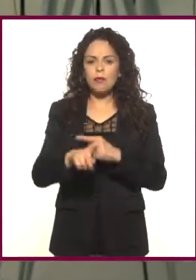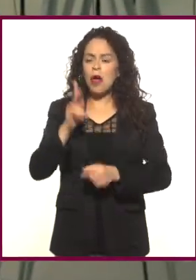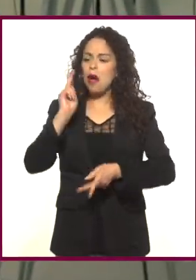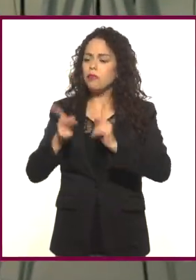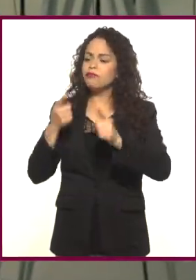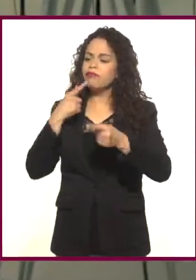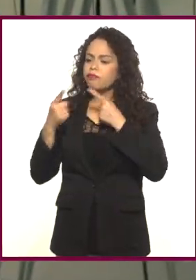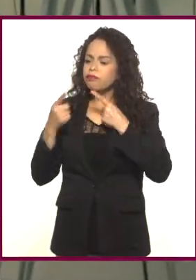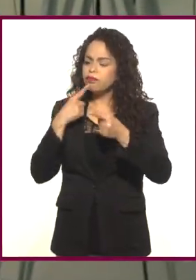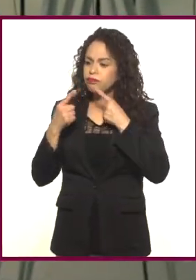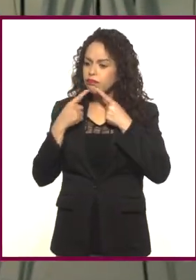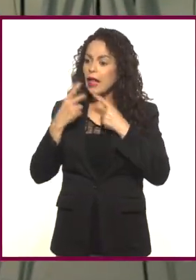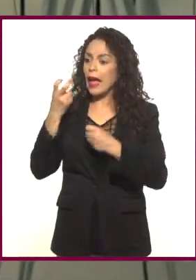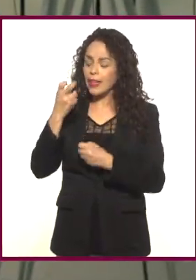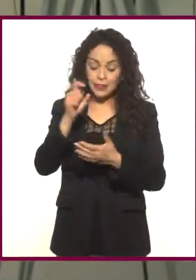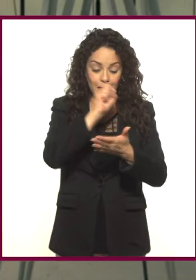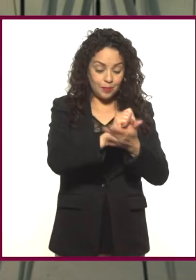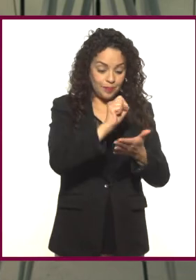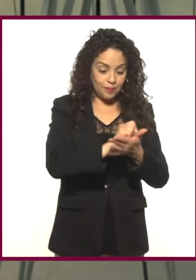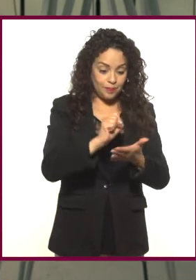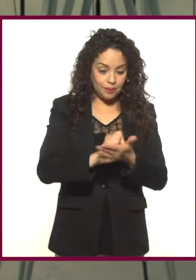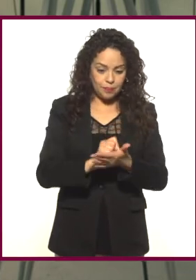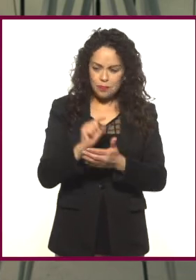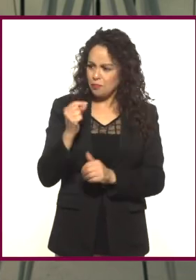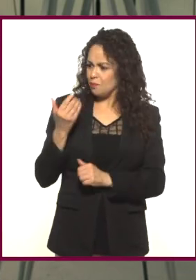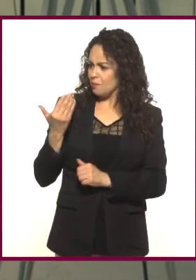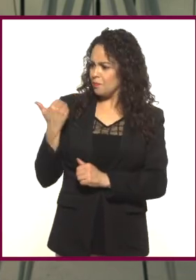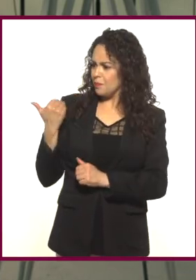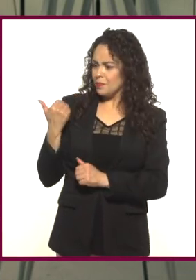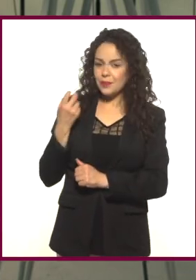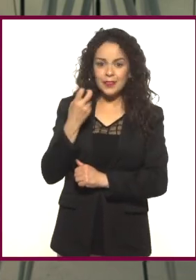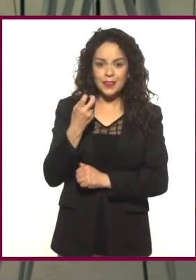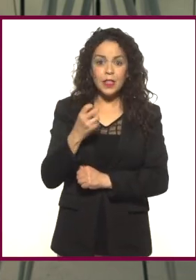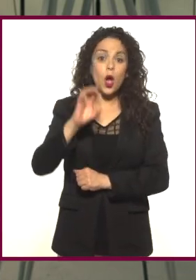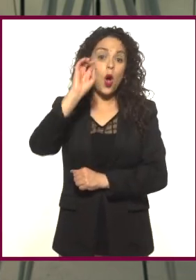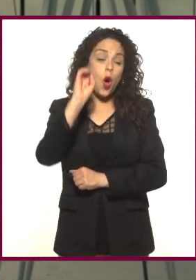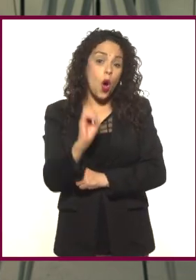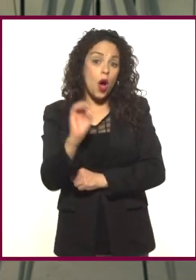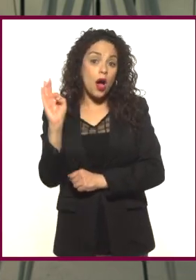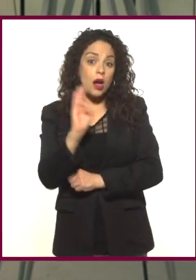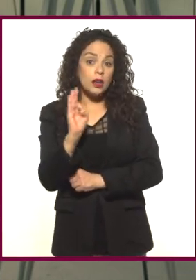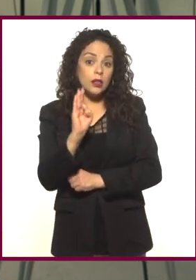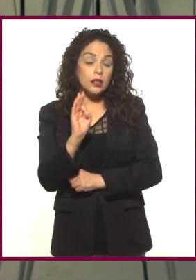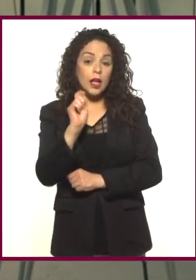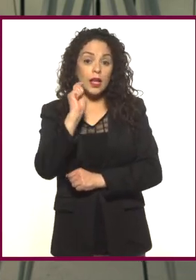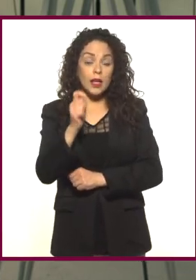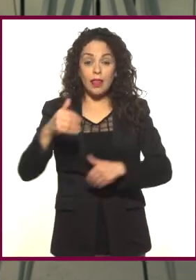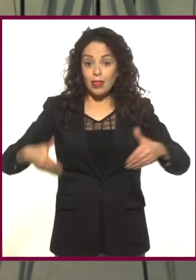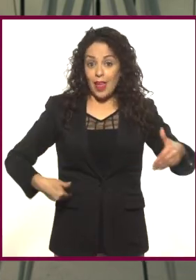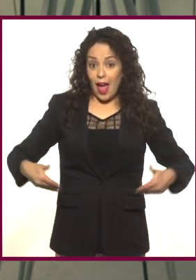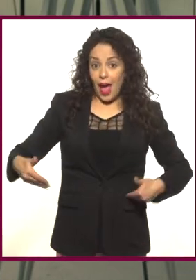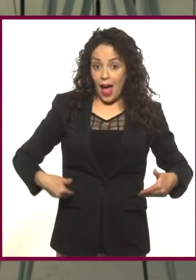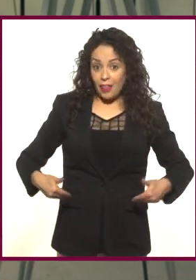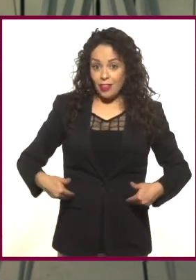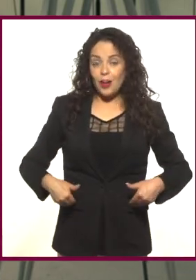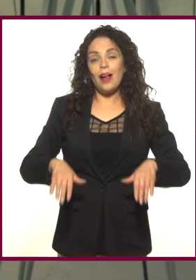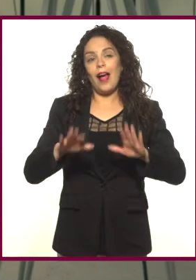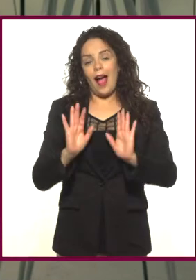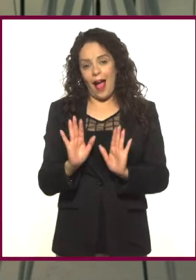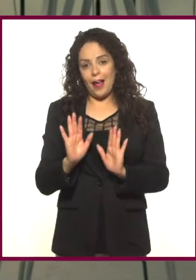Puedes transcribir una conversación que hayas tenido recientemente. O basarte en una parte de una obra de teatro.